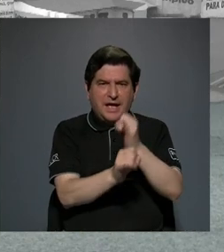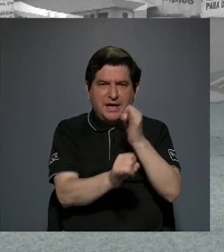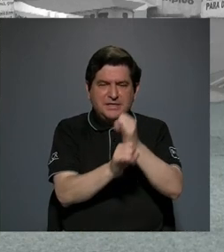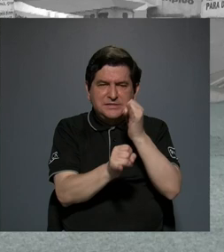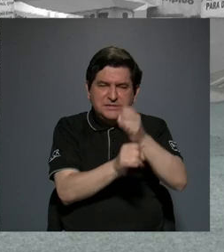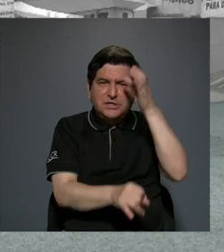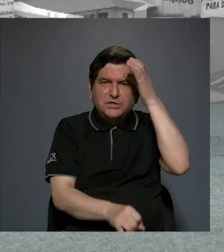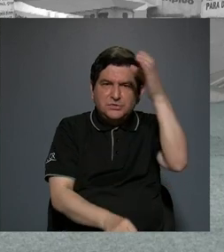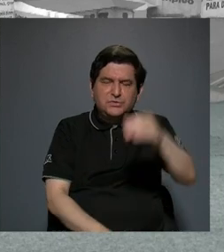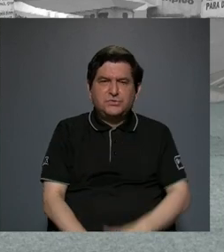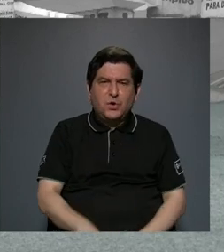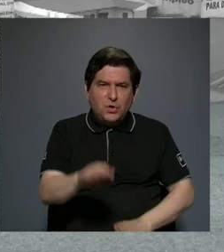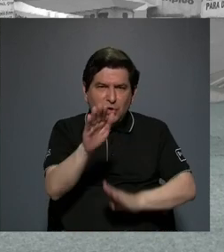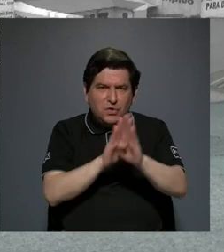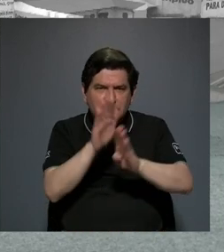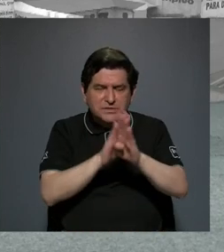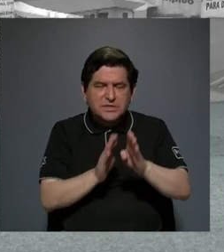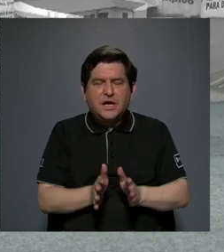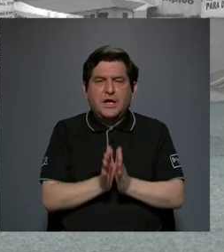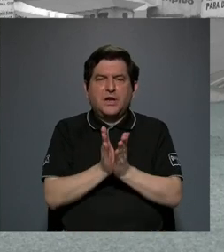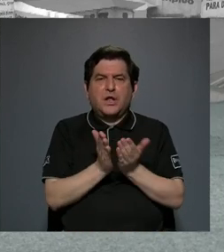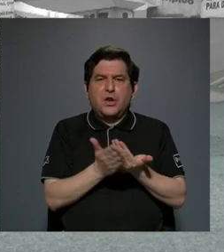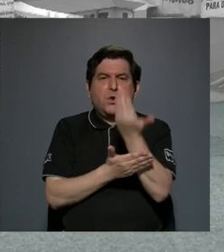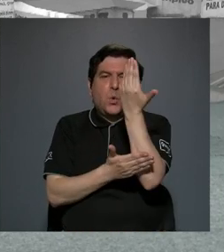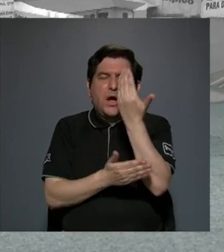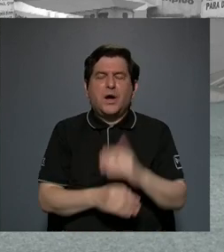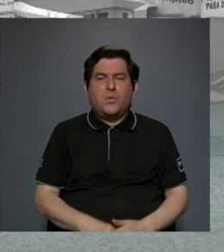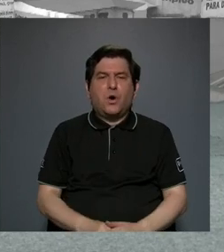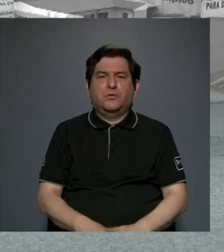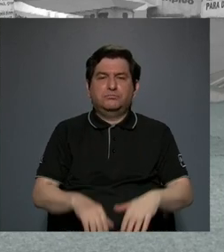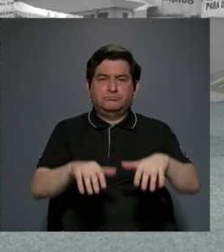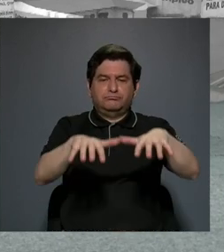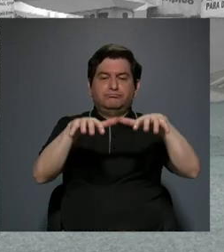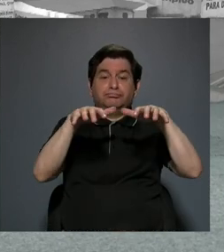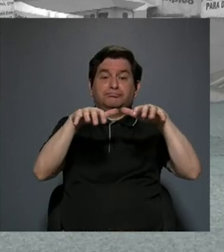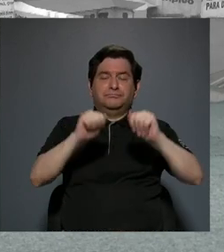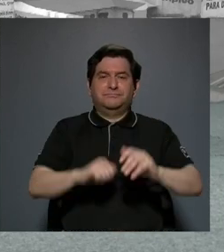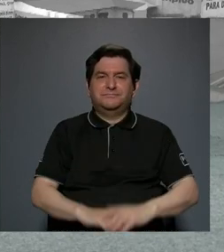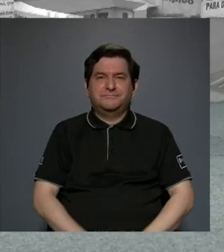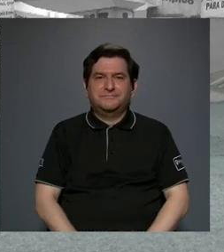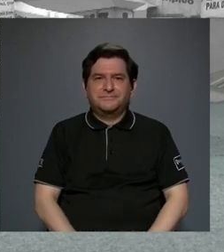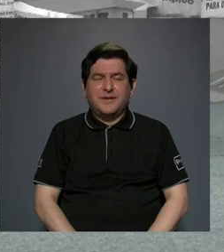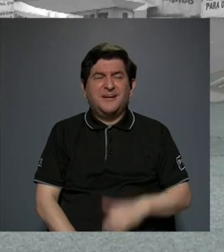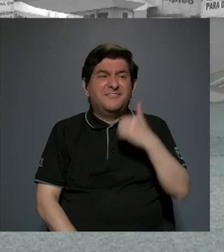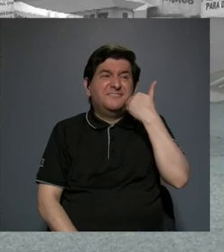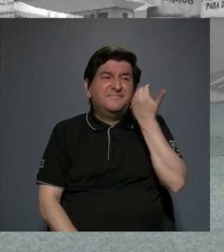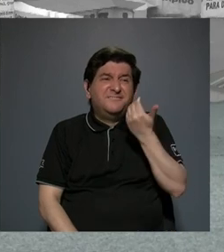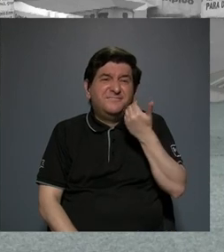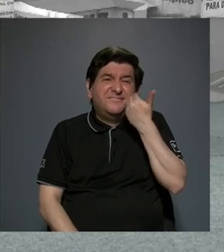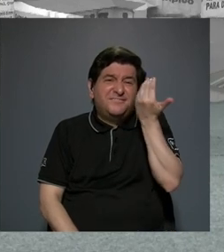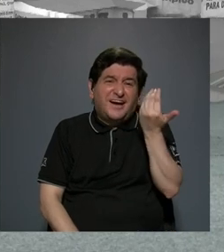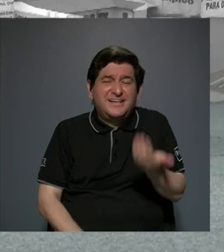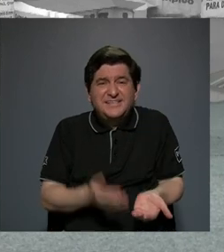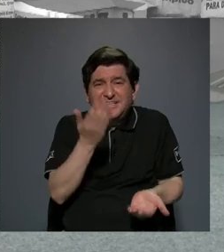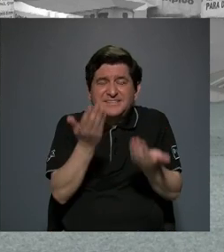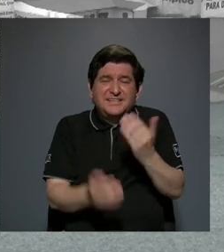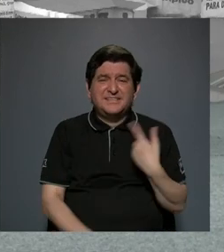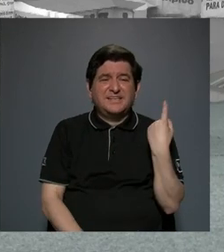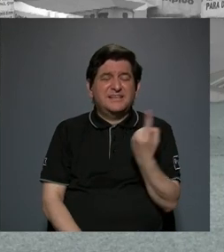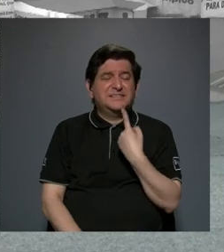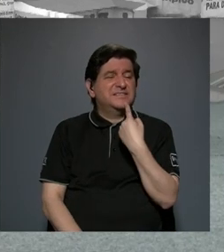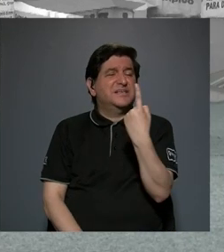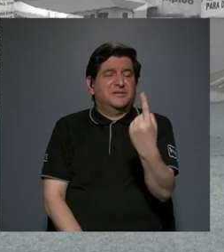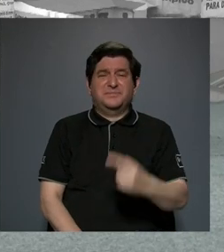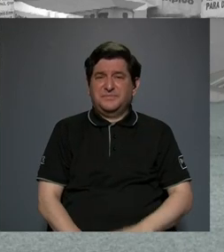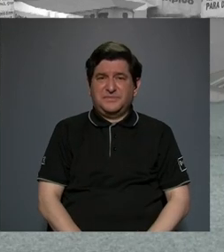instituciones culturales desarrollar nuevos públicos porque es muy fácil también siempre